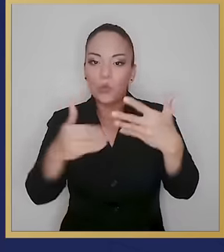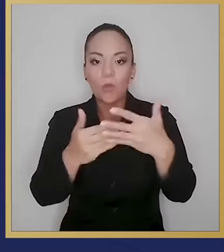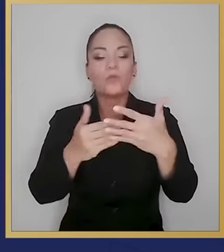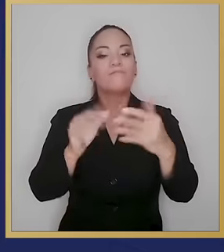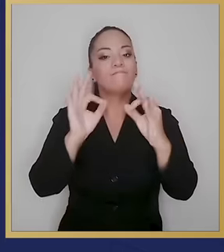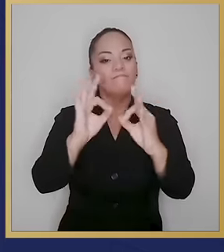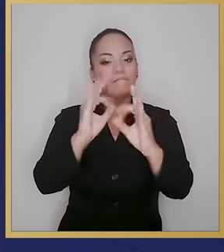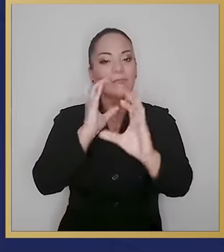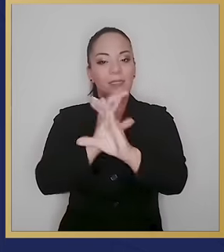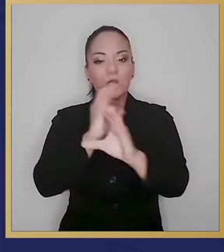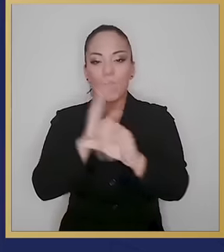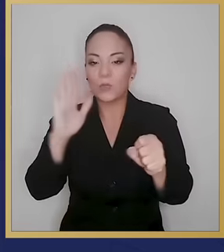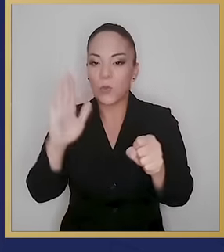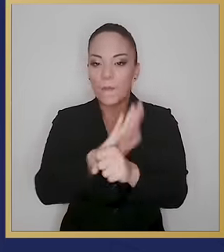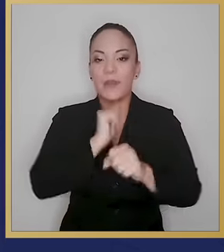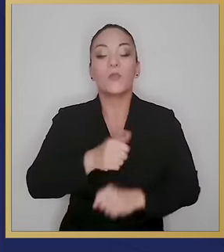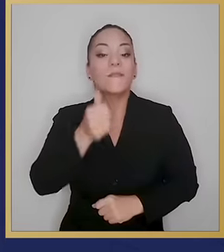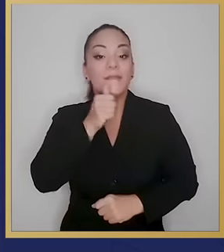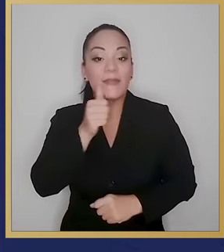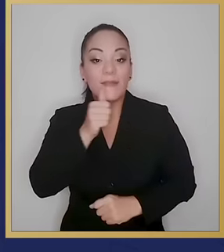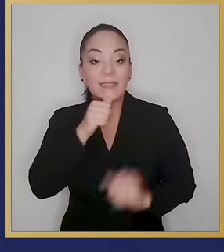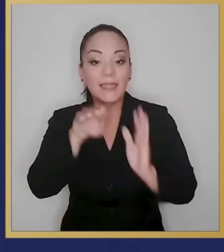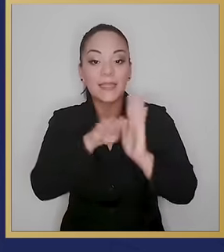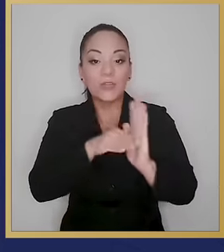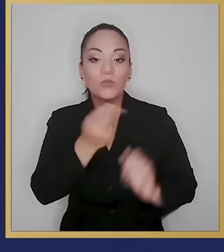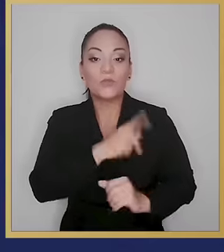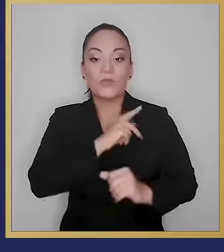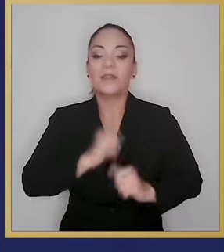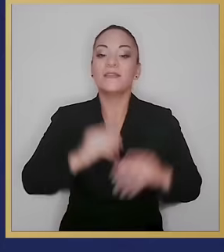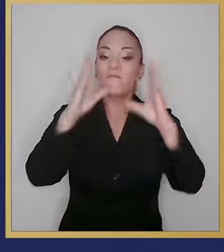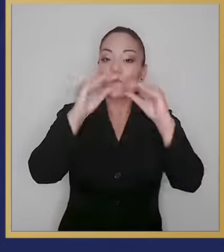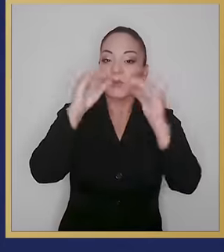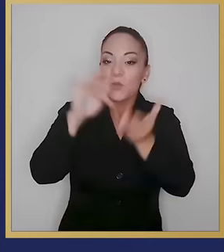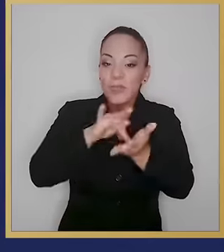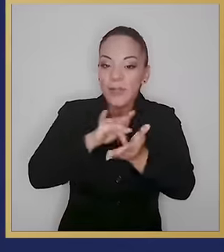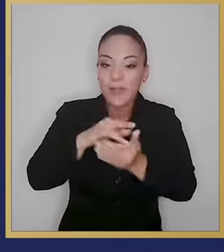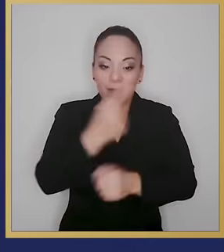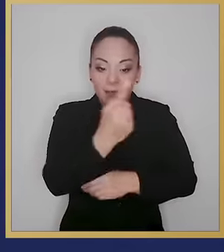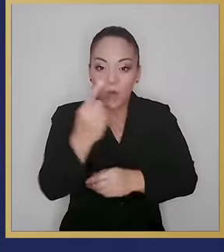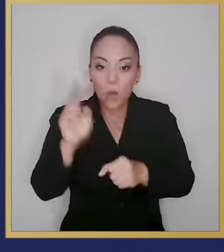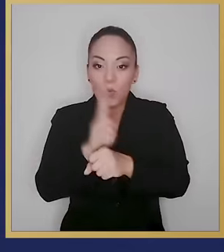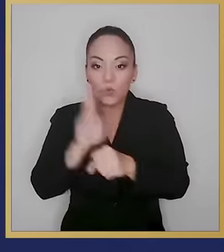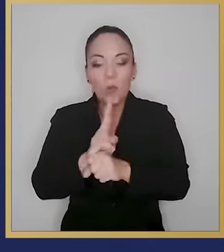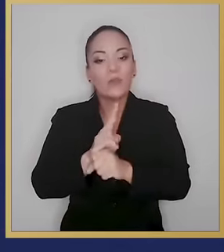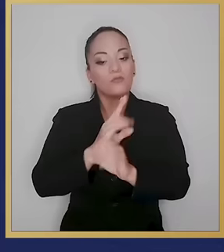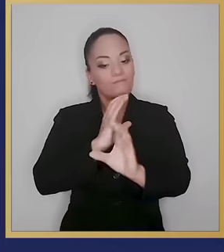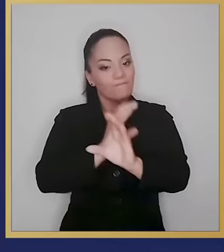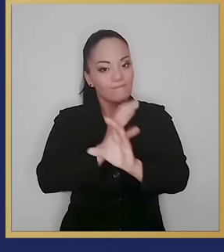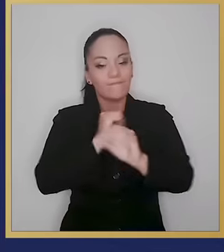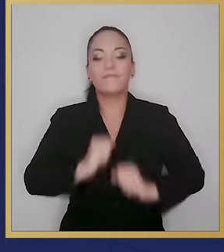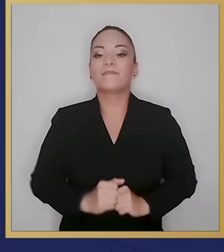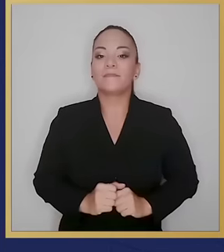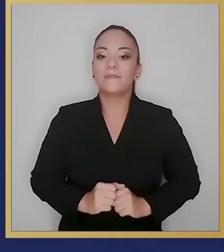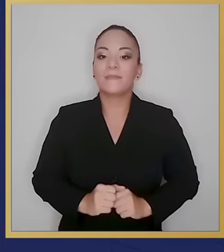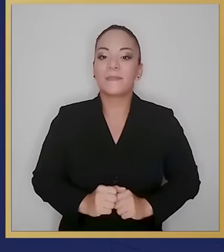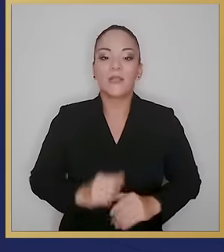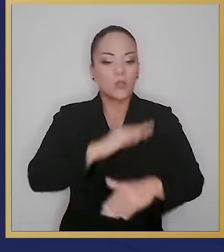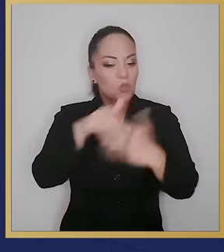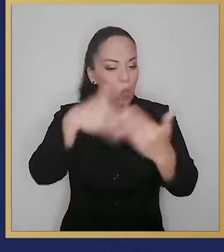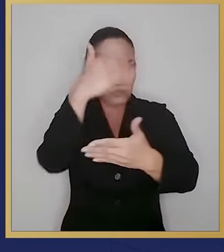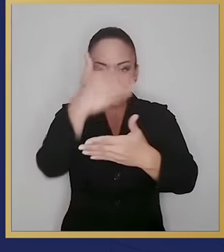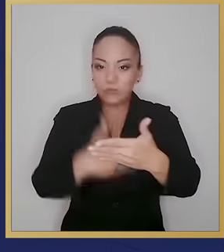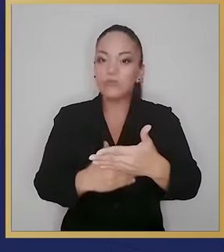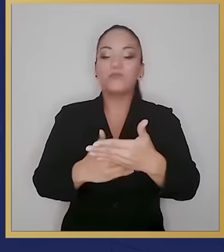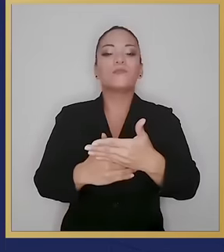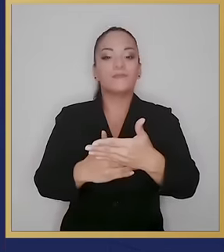segura y con total resguardo de la privacidad de las personas y la información sensible de todos los usuarios de esta mega carretera